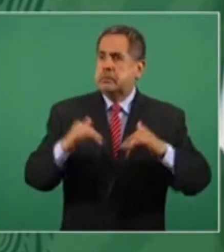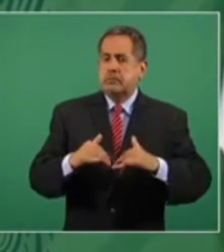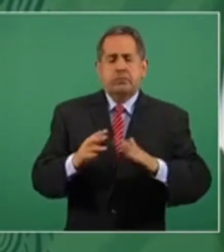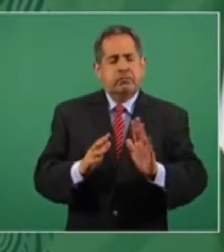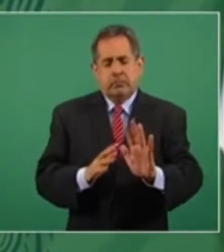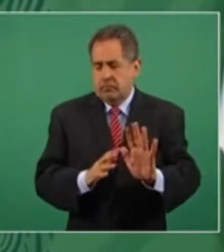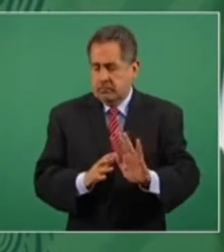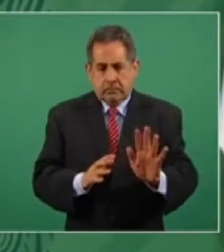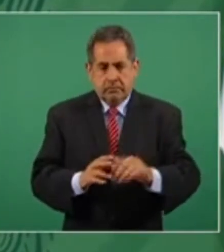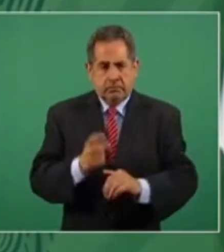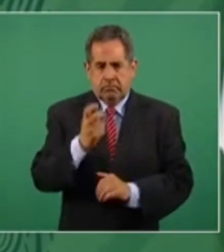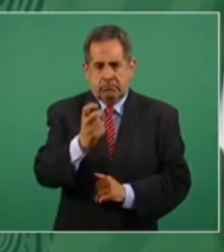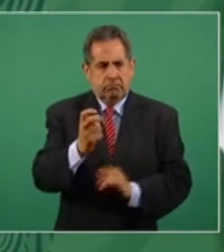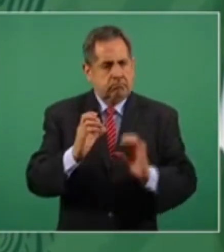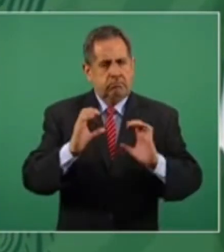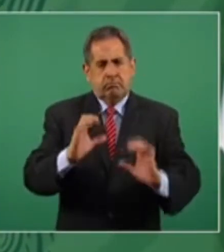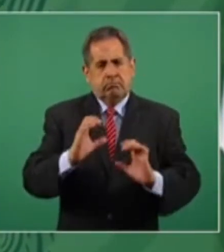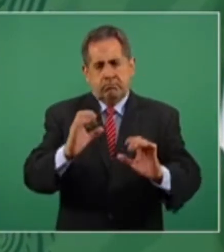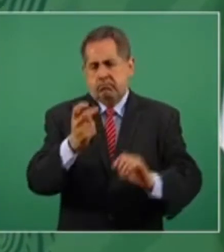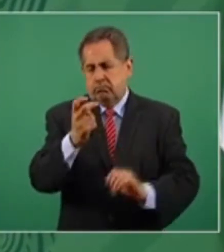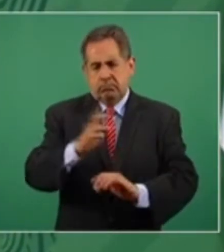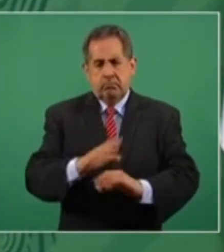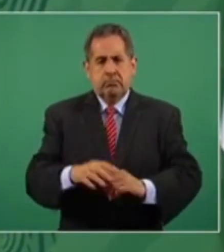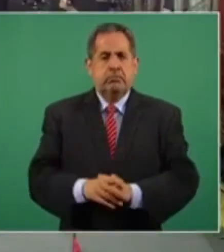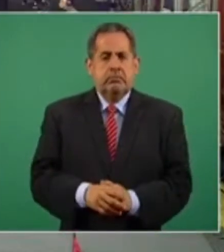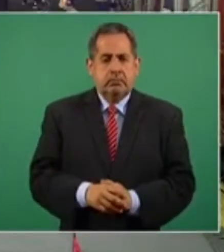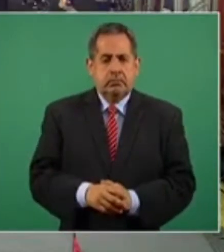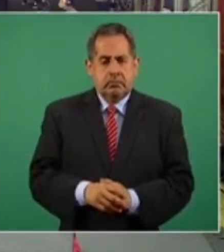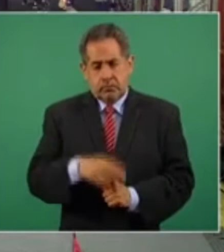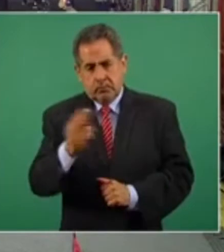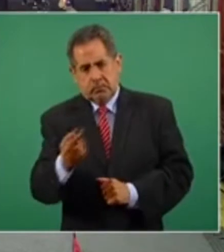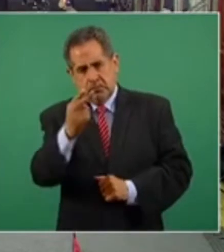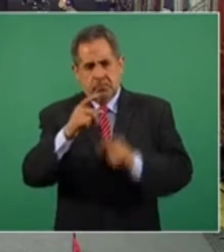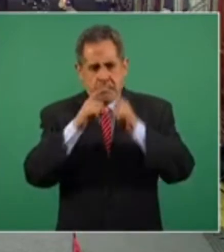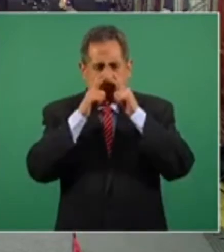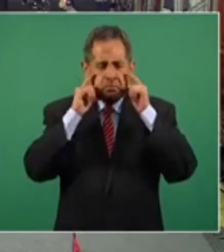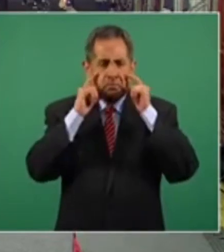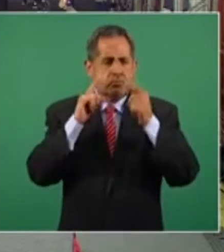eso básicamente. ¿Usted va a usar el cubrebocas?